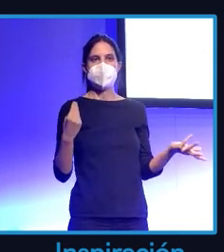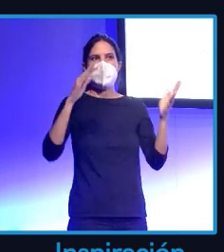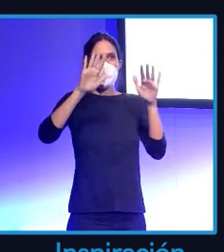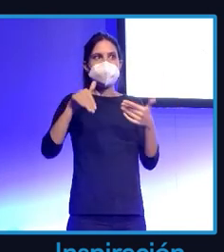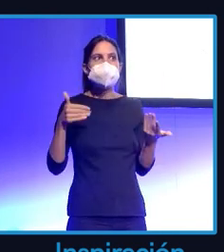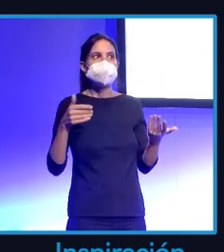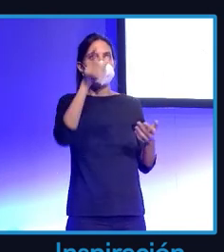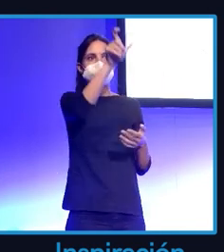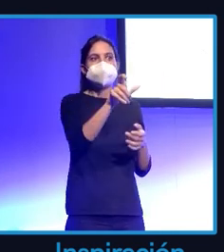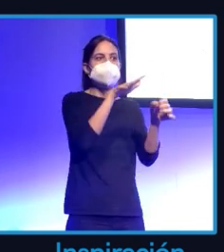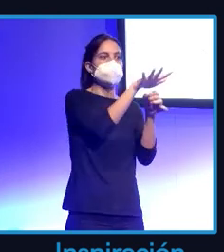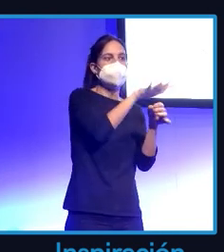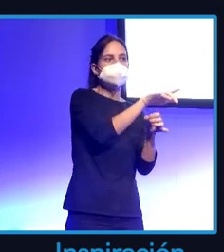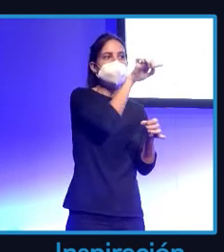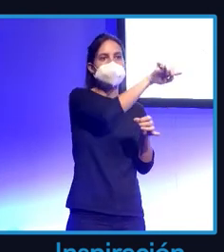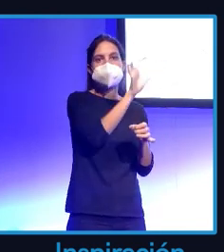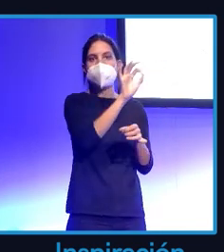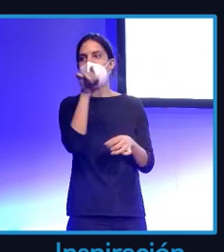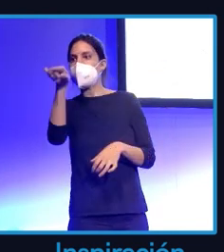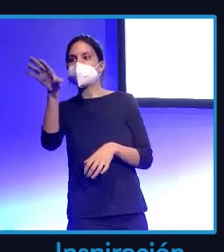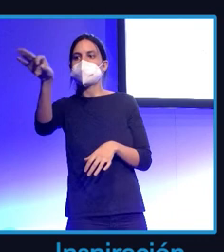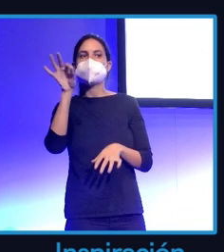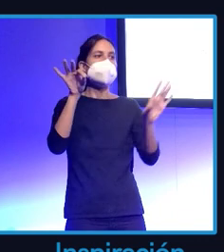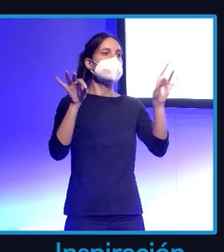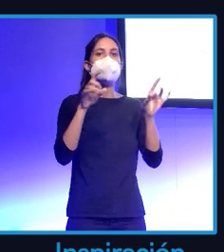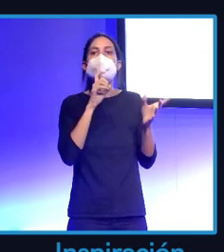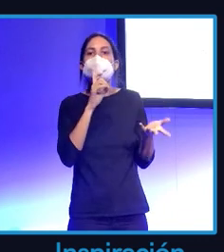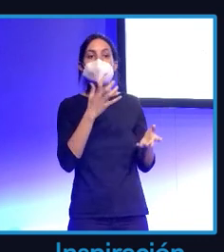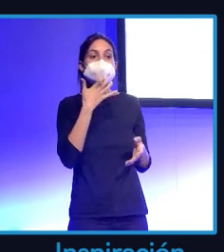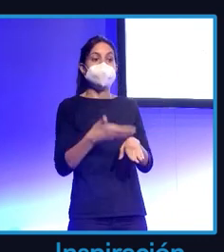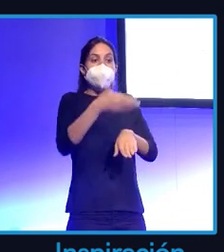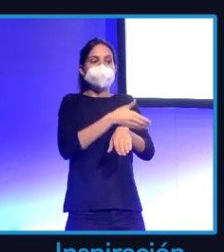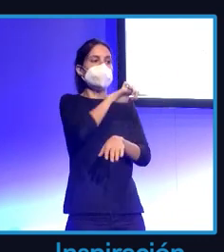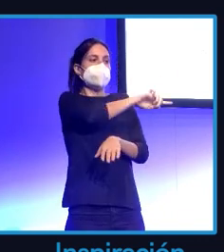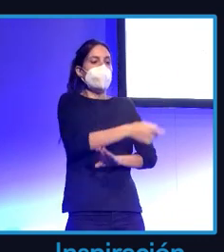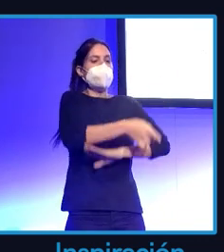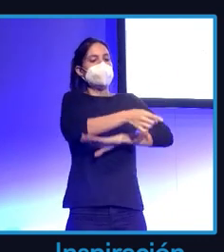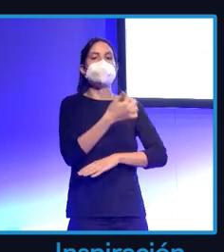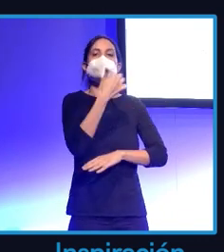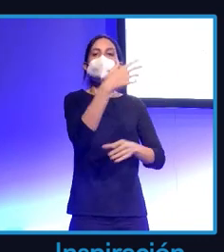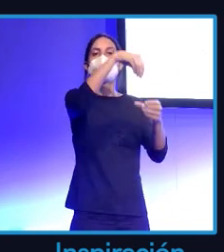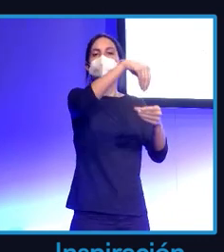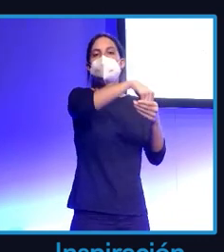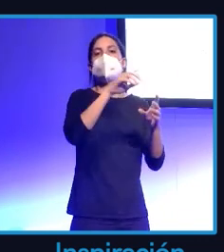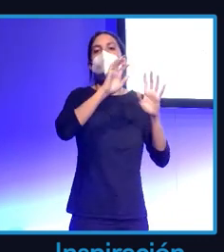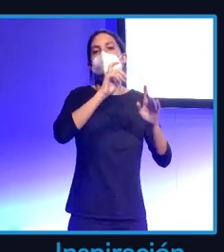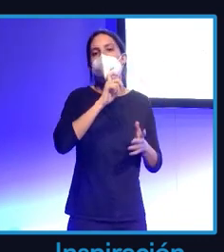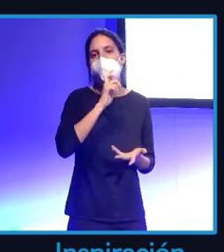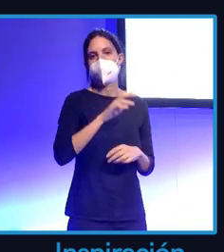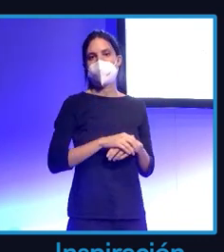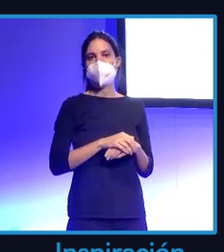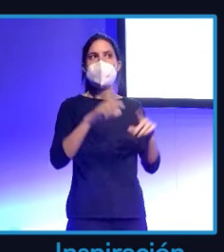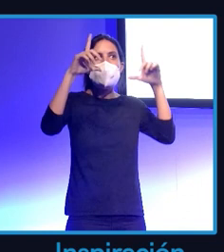influencer o a otra si les vas a decir cómo tienen que crear su contenido? ¿Qué foto tienen que poner? ¿Qué mensaje tienen que transmitir? No.